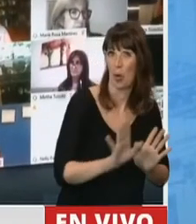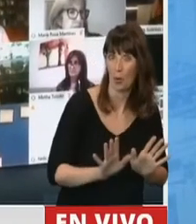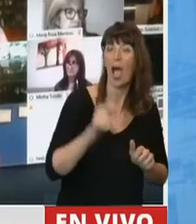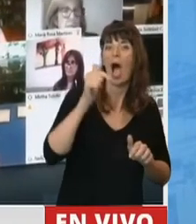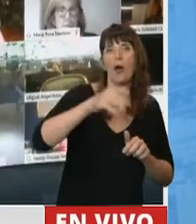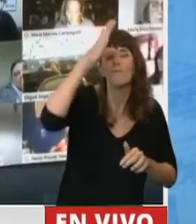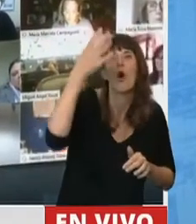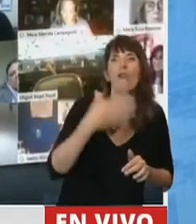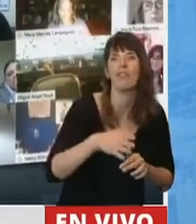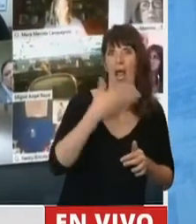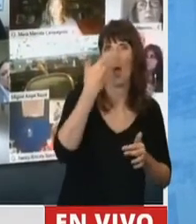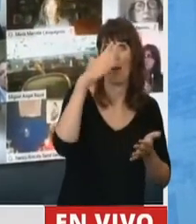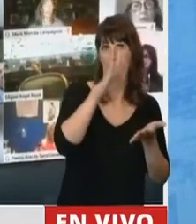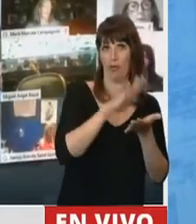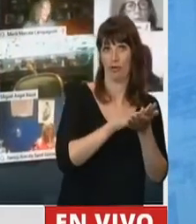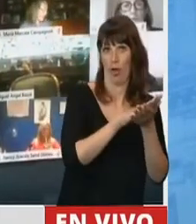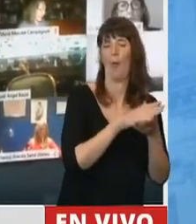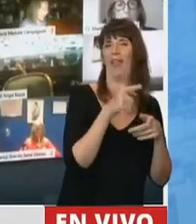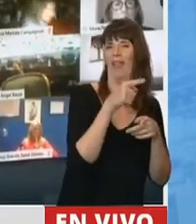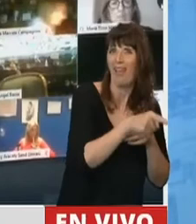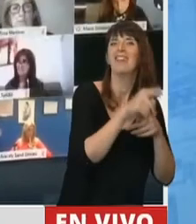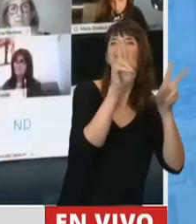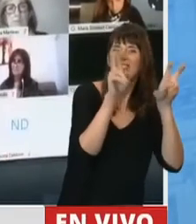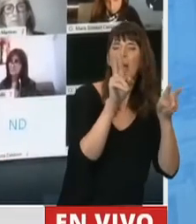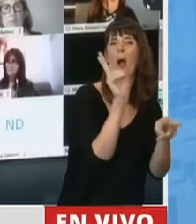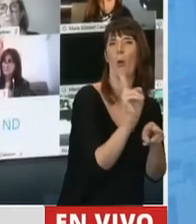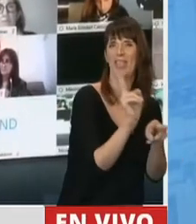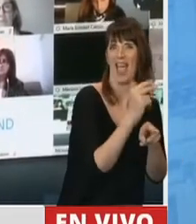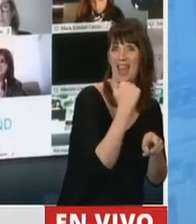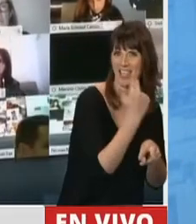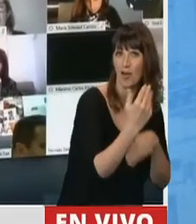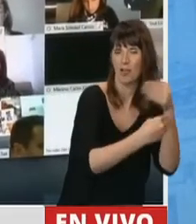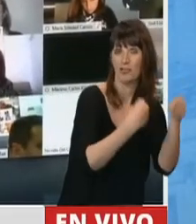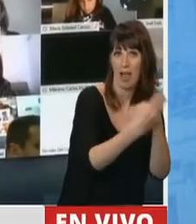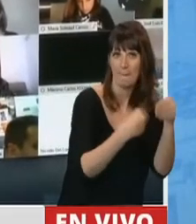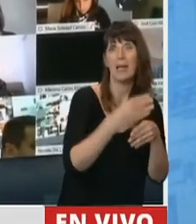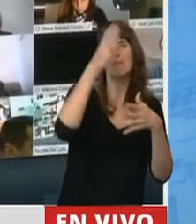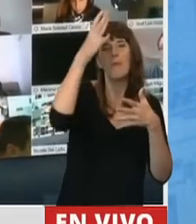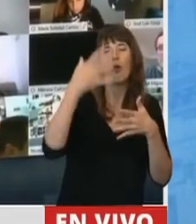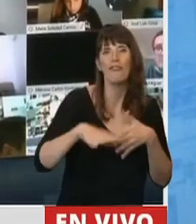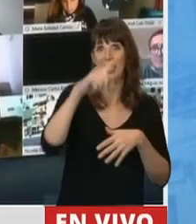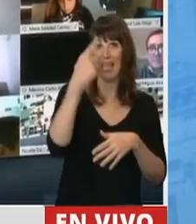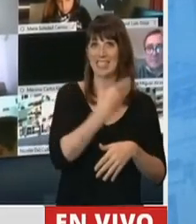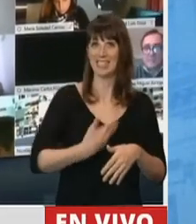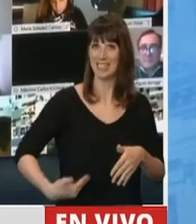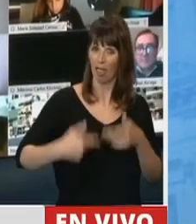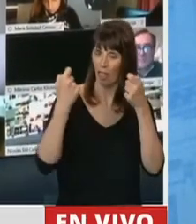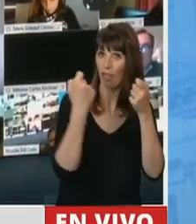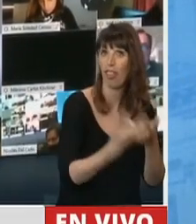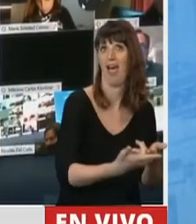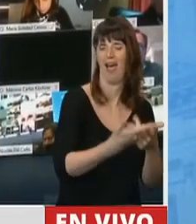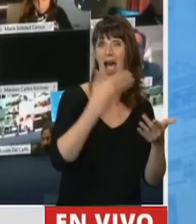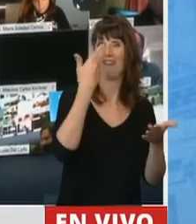echar luz a favor de la igualdad con un Estado que se hace presente y que nosotros creemos que es el camino